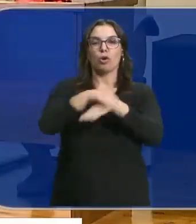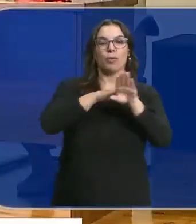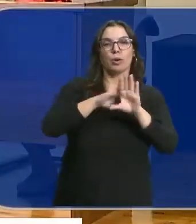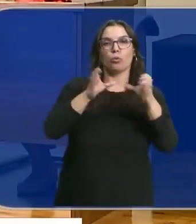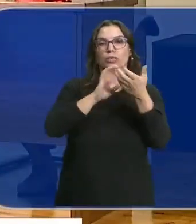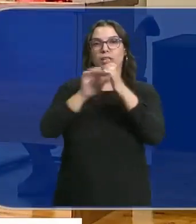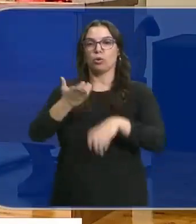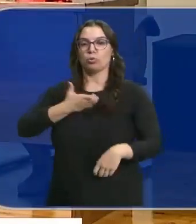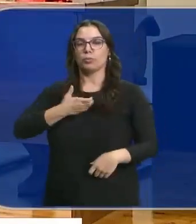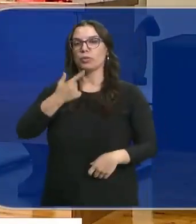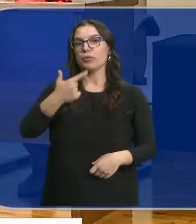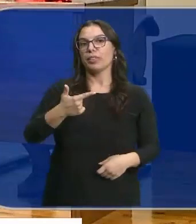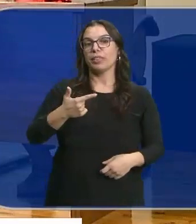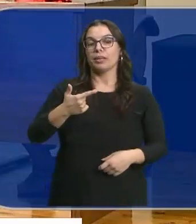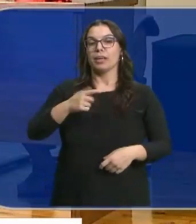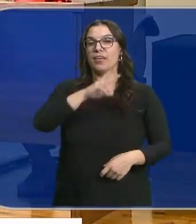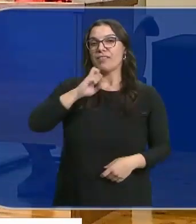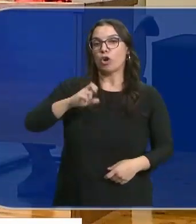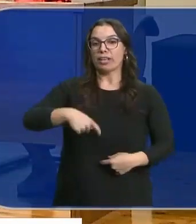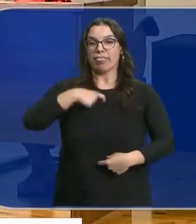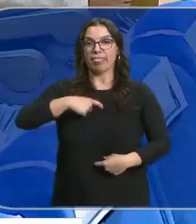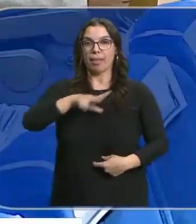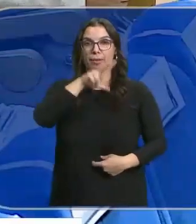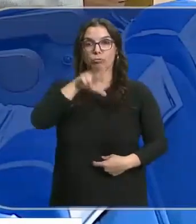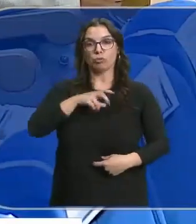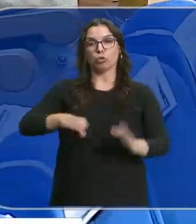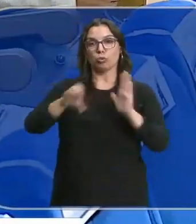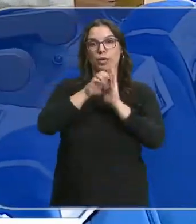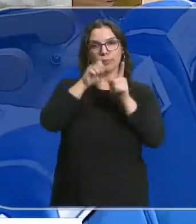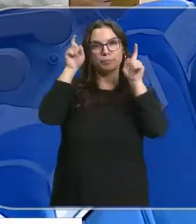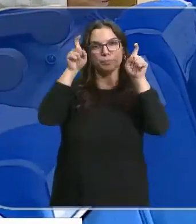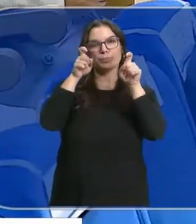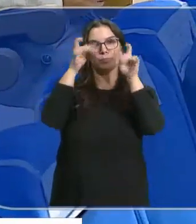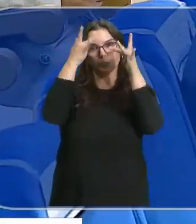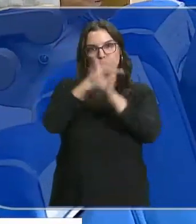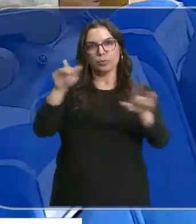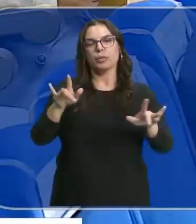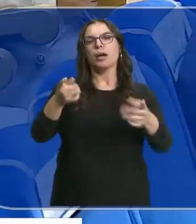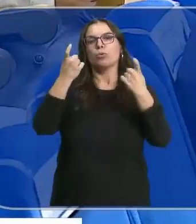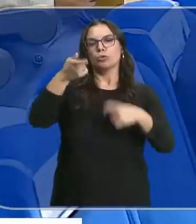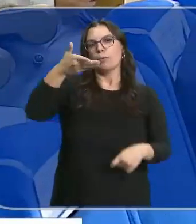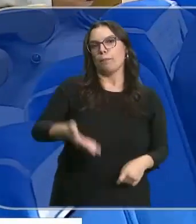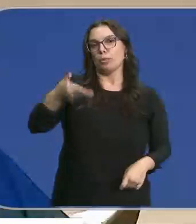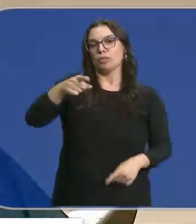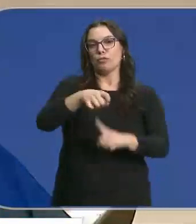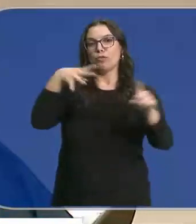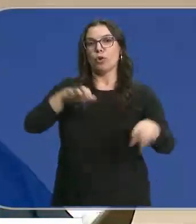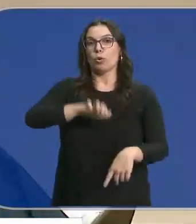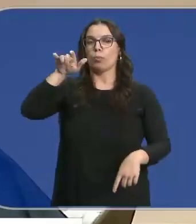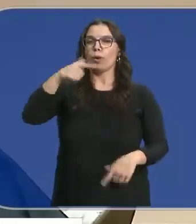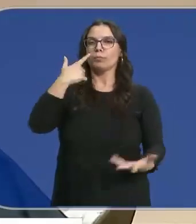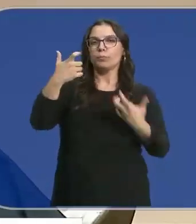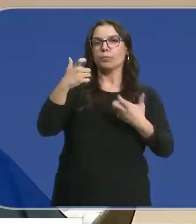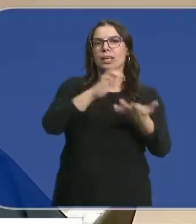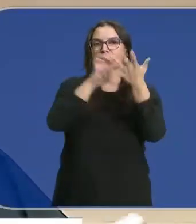señalar como trascendental la transmisión de valores cívicos y constitucionales a los alumnos. Lo hacen en un fórum europeo en el que se ha puesto de